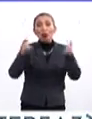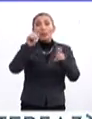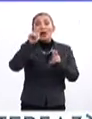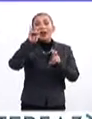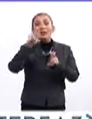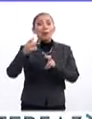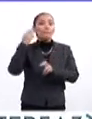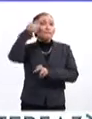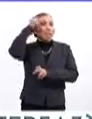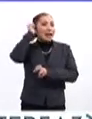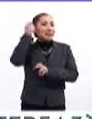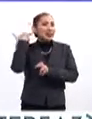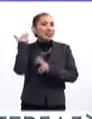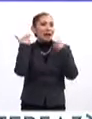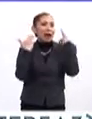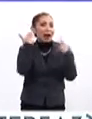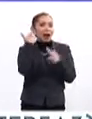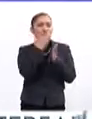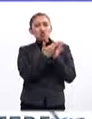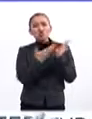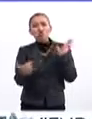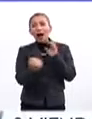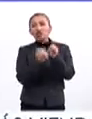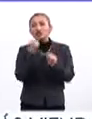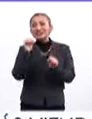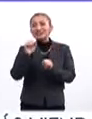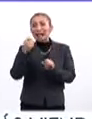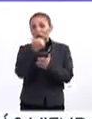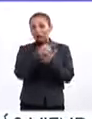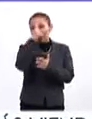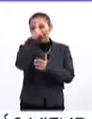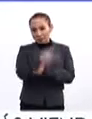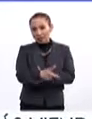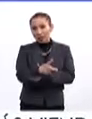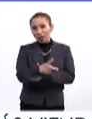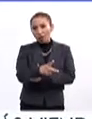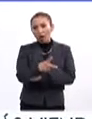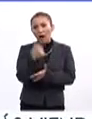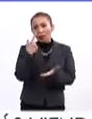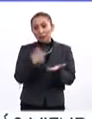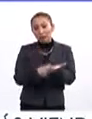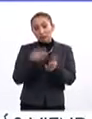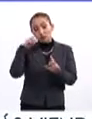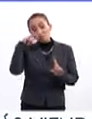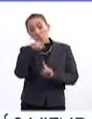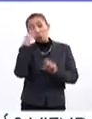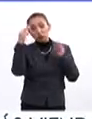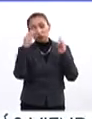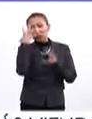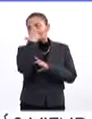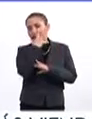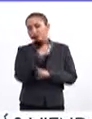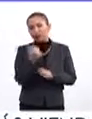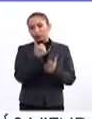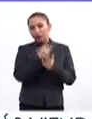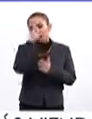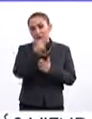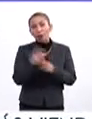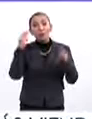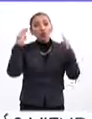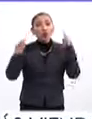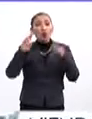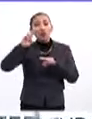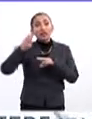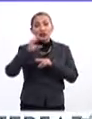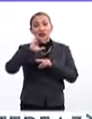Peina y Tijera, Los Largos Años 60 en la Ciudad de México, que recibe desde mi perspectiva uno de los museos más hermosos en la Ciudad de México, el